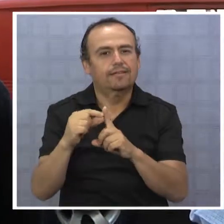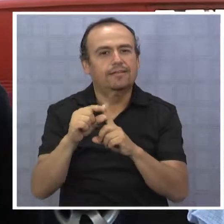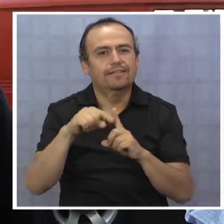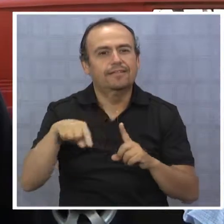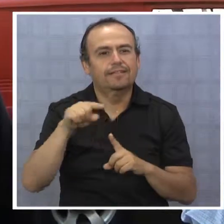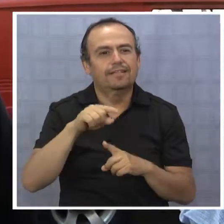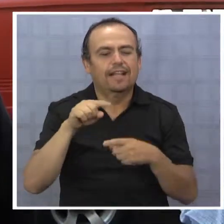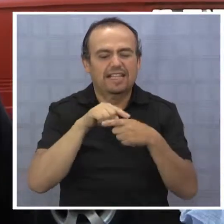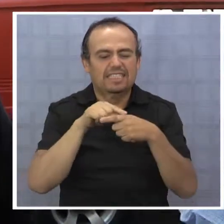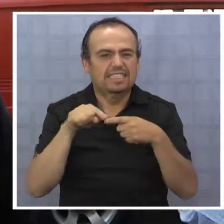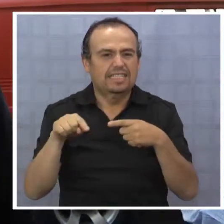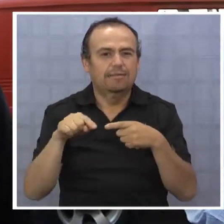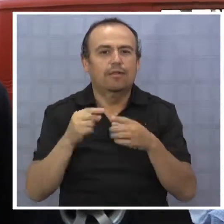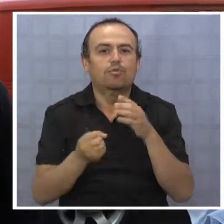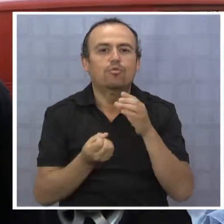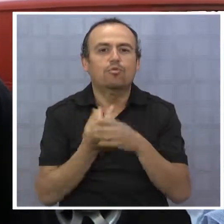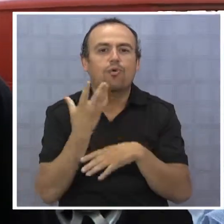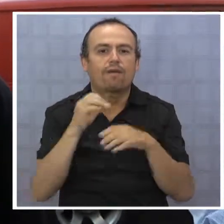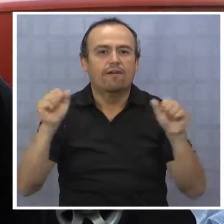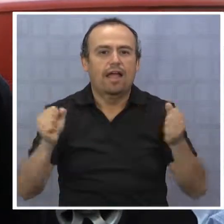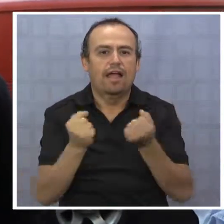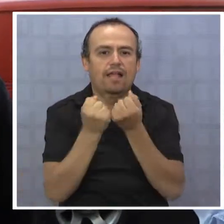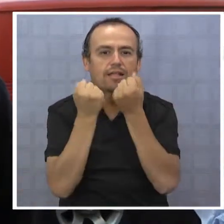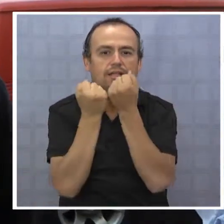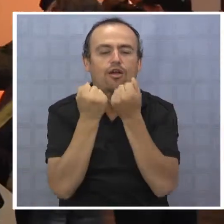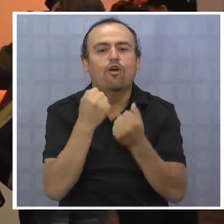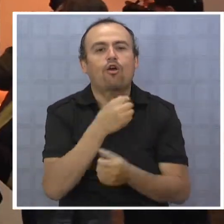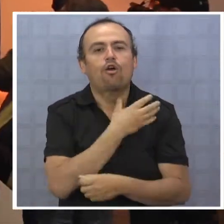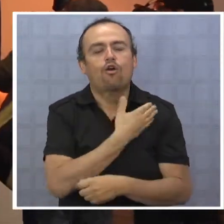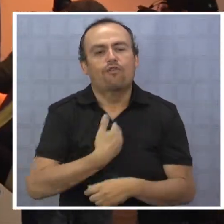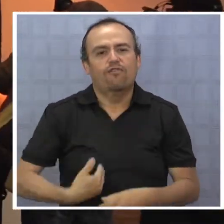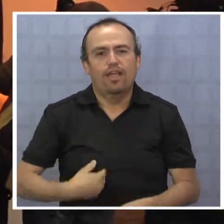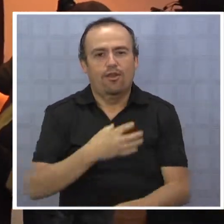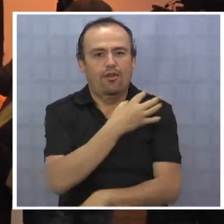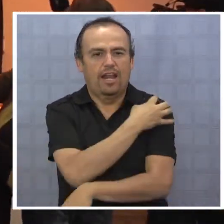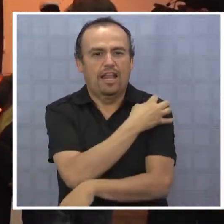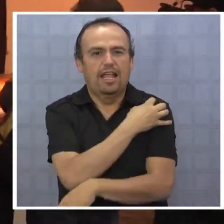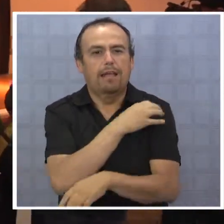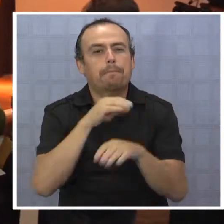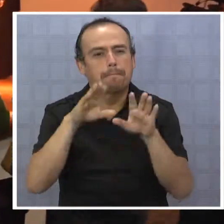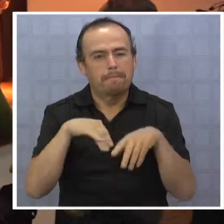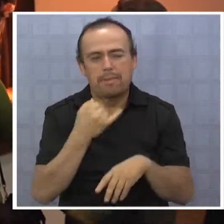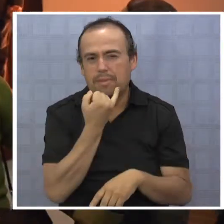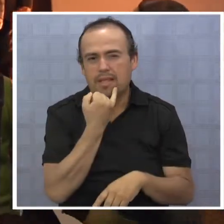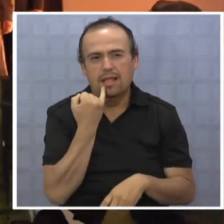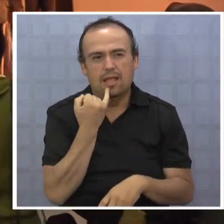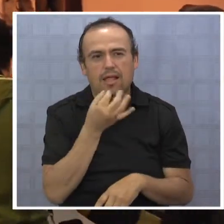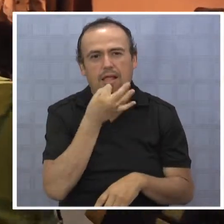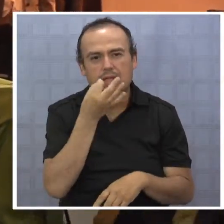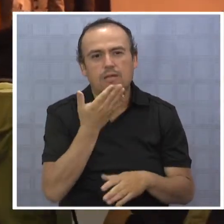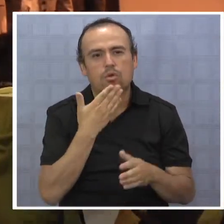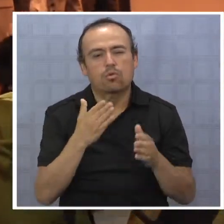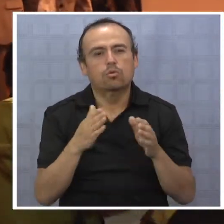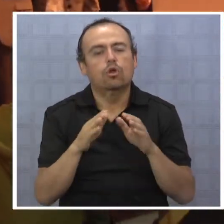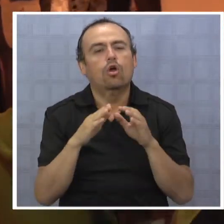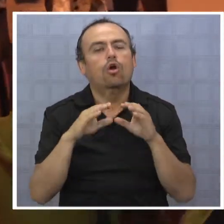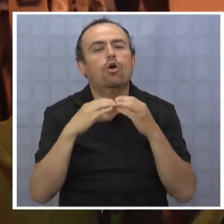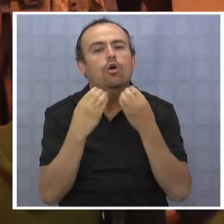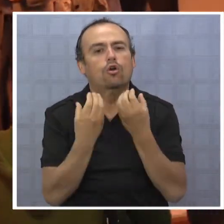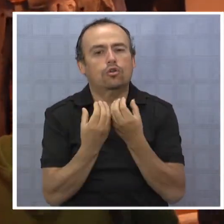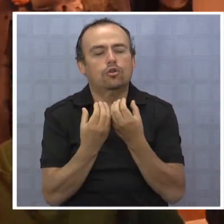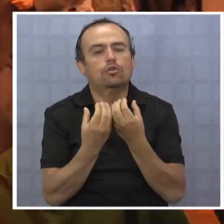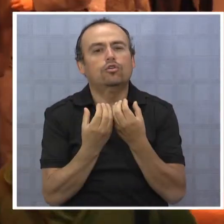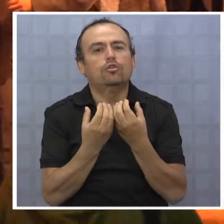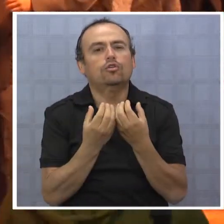celebración que se va a hacer durante la semana de este nuevo aniversario del gobierno regional. En la oportunidad, la misma Intendente y parte de los consejeros regionales